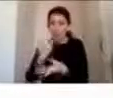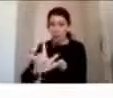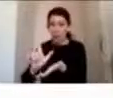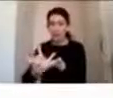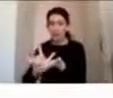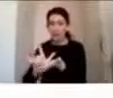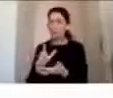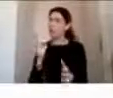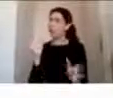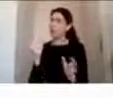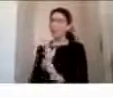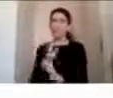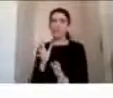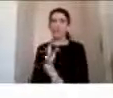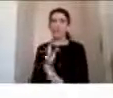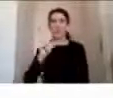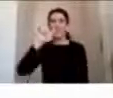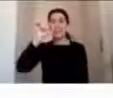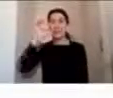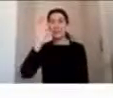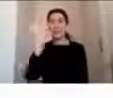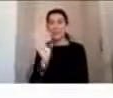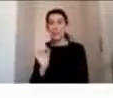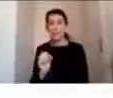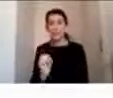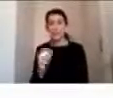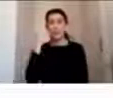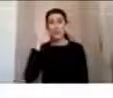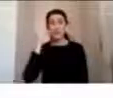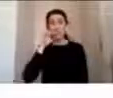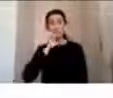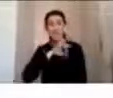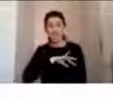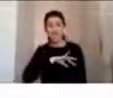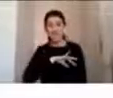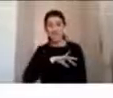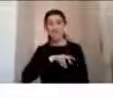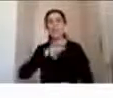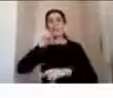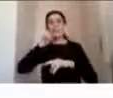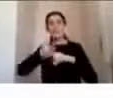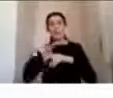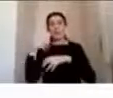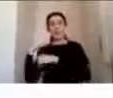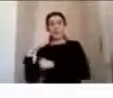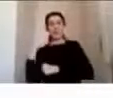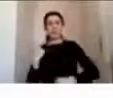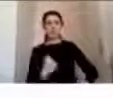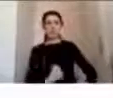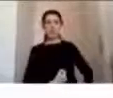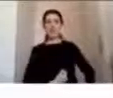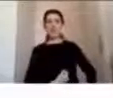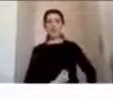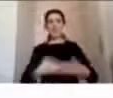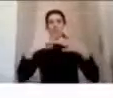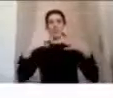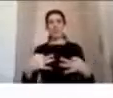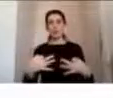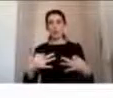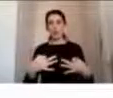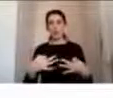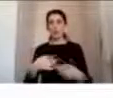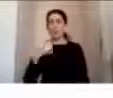Y solamente el 6% de los niños en nuestro país va asegurado con cinturón de seguridad. O sea, yo creo que estos datos si no nos